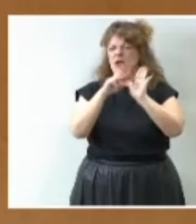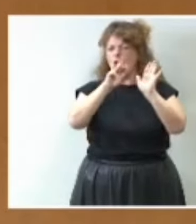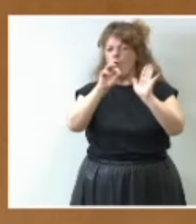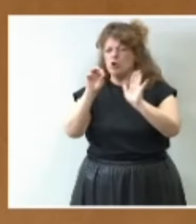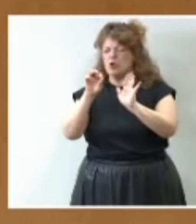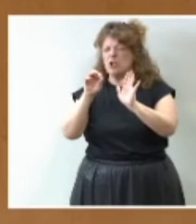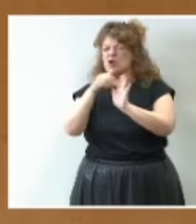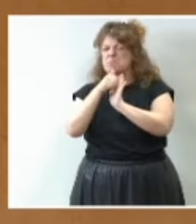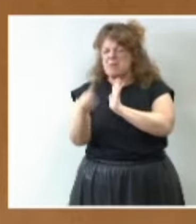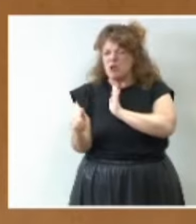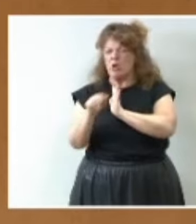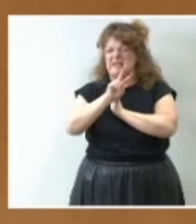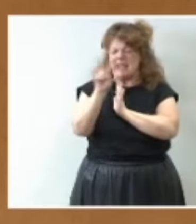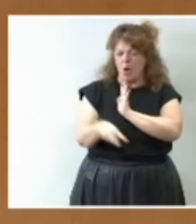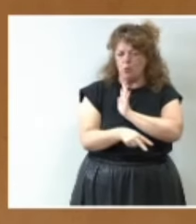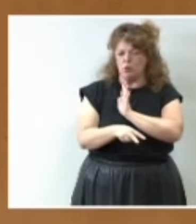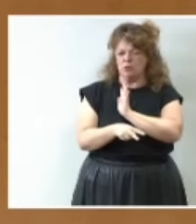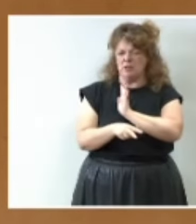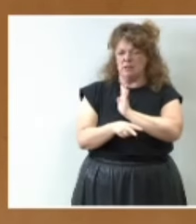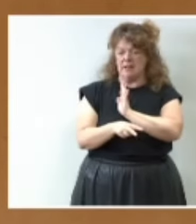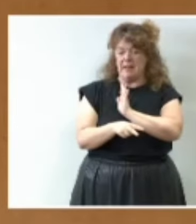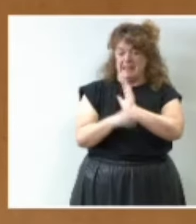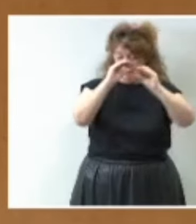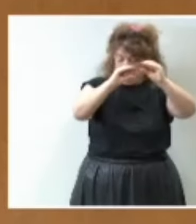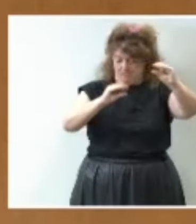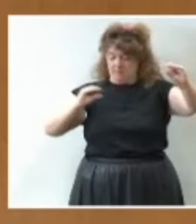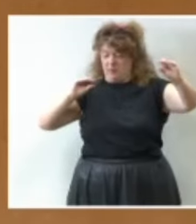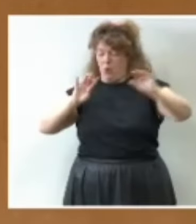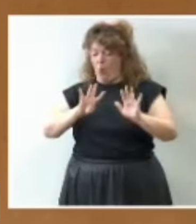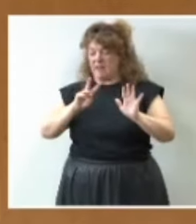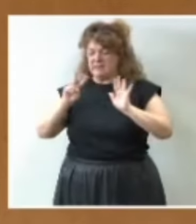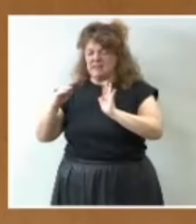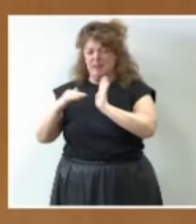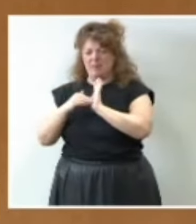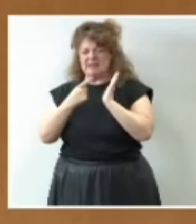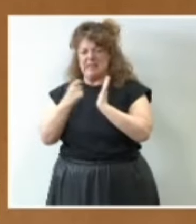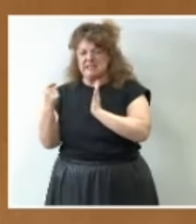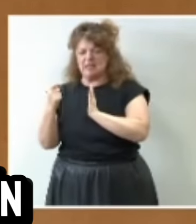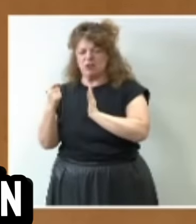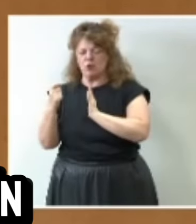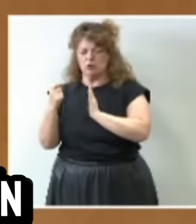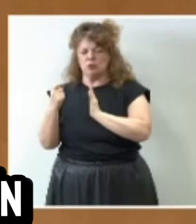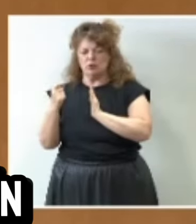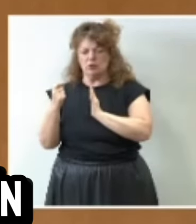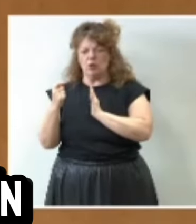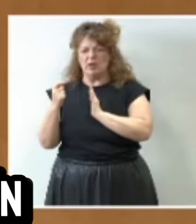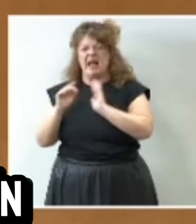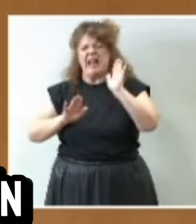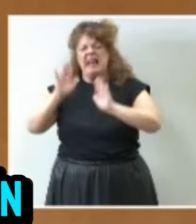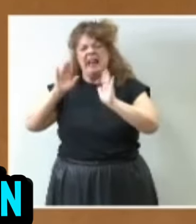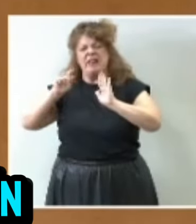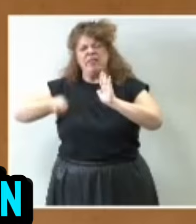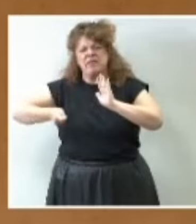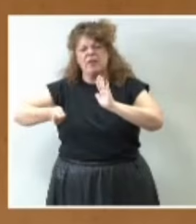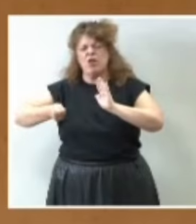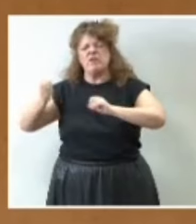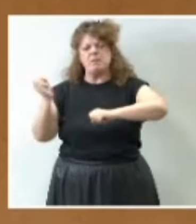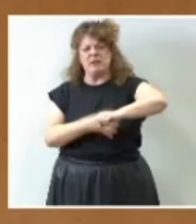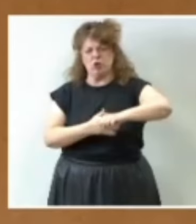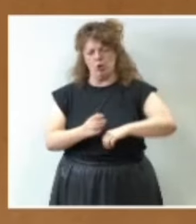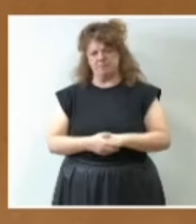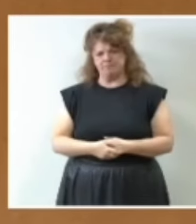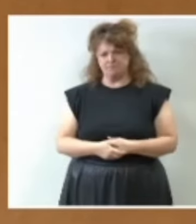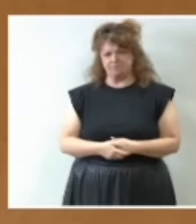millones de euros de los que 47.600 se corresponden con licitaciones de inversión